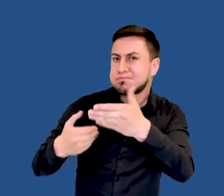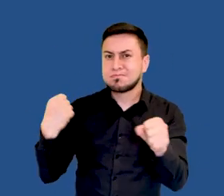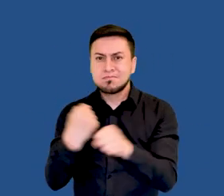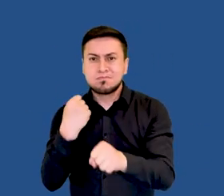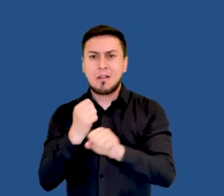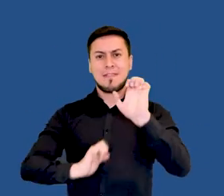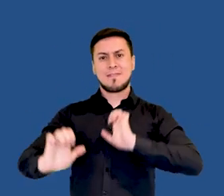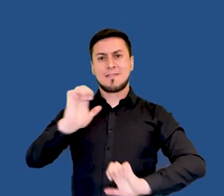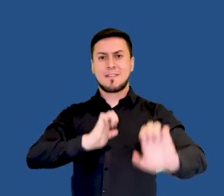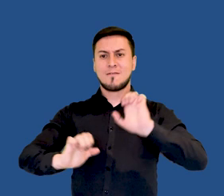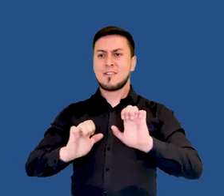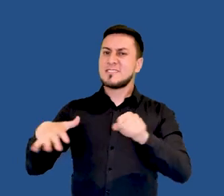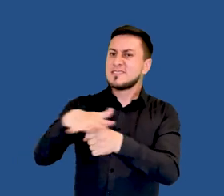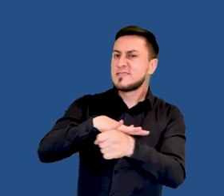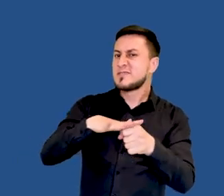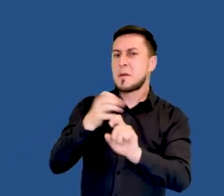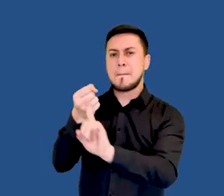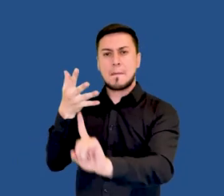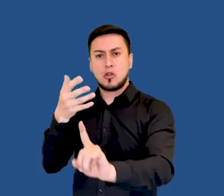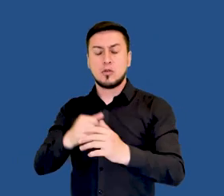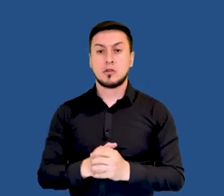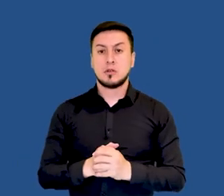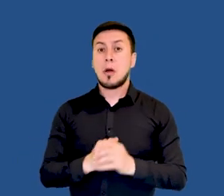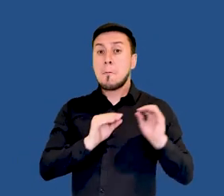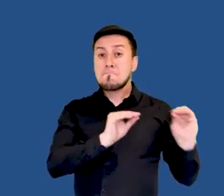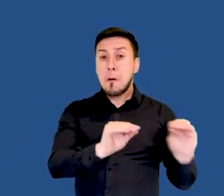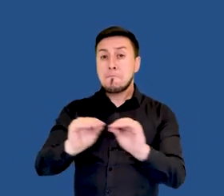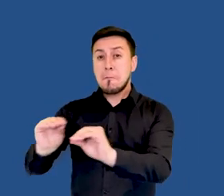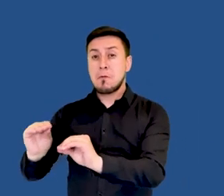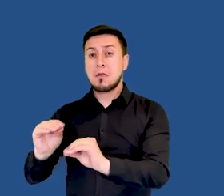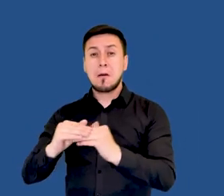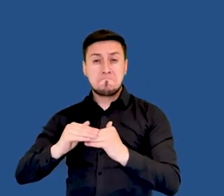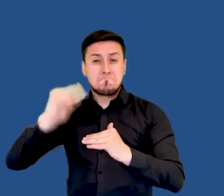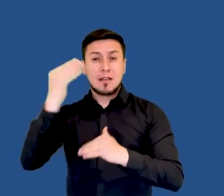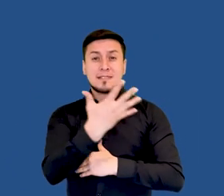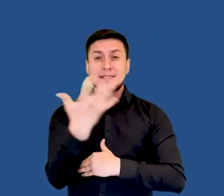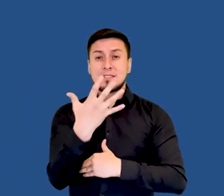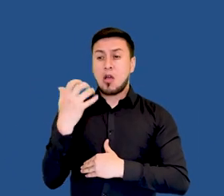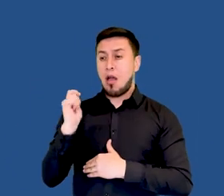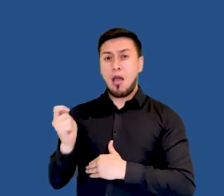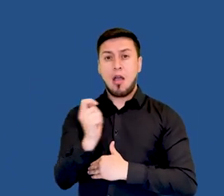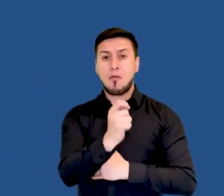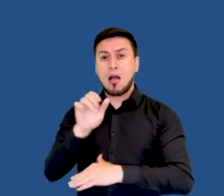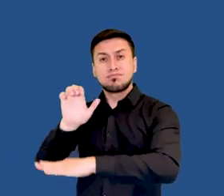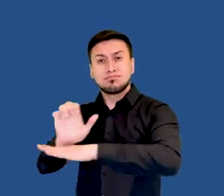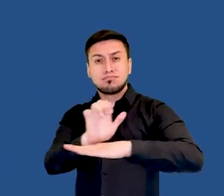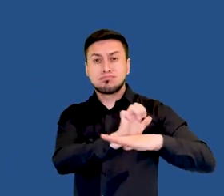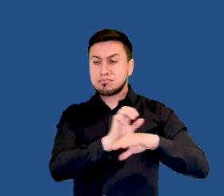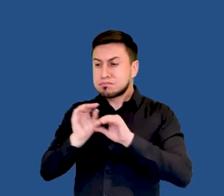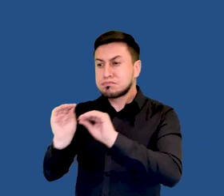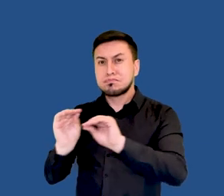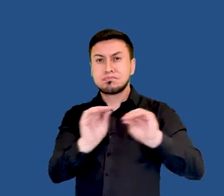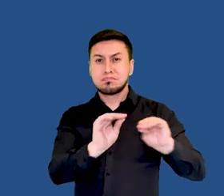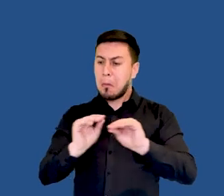la defensa en aquellos asuntos de impacto. Hemos capacitado a más de 500 abogados de las entidades para que puedan